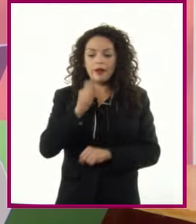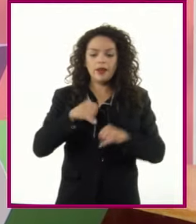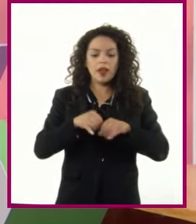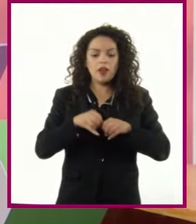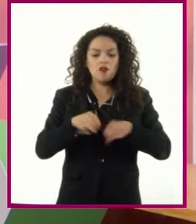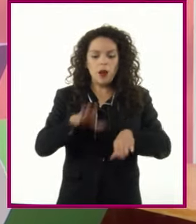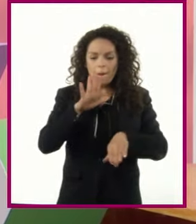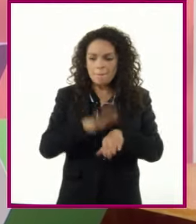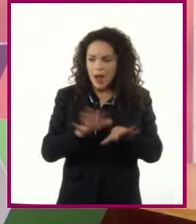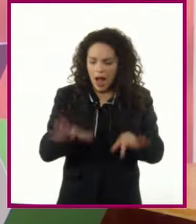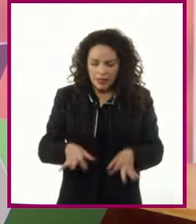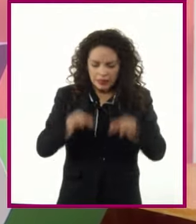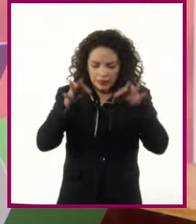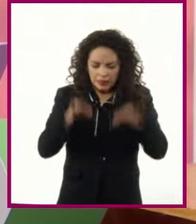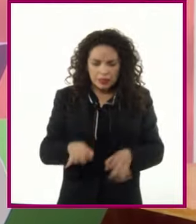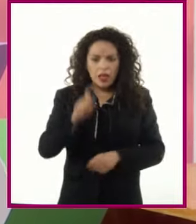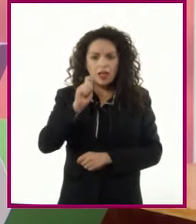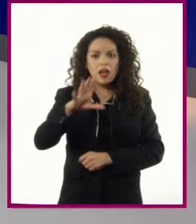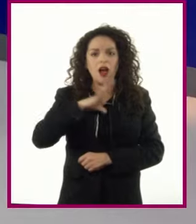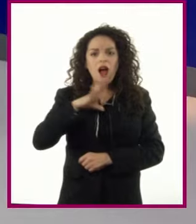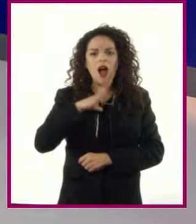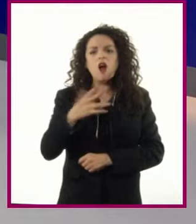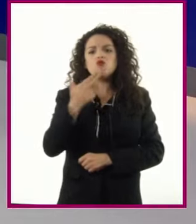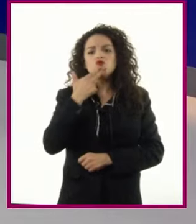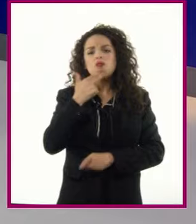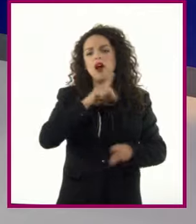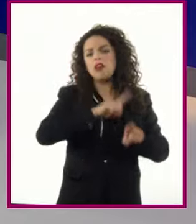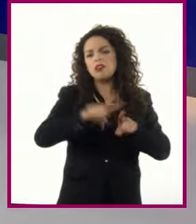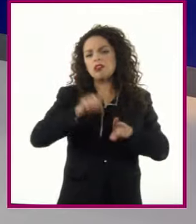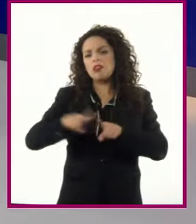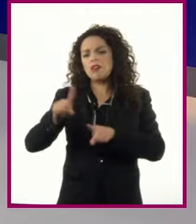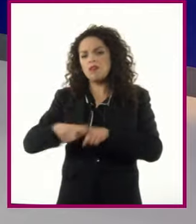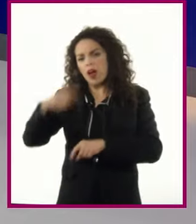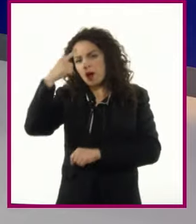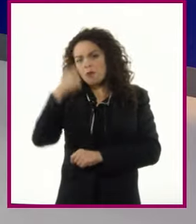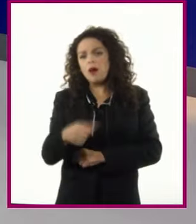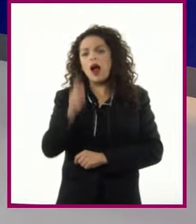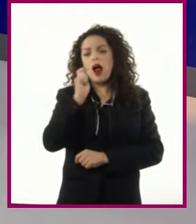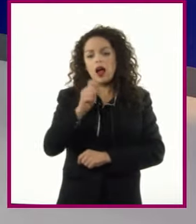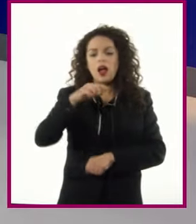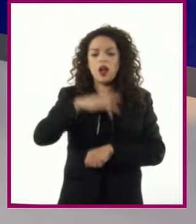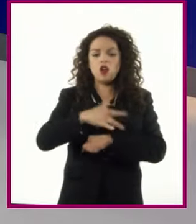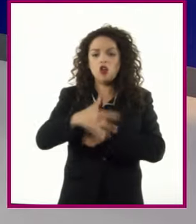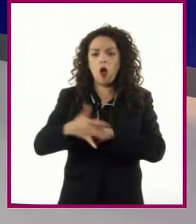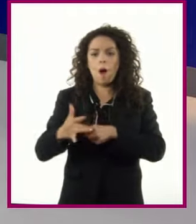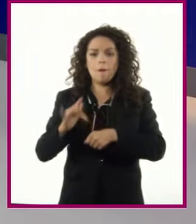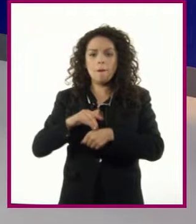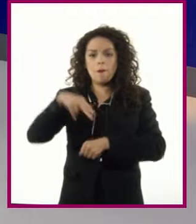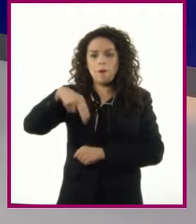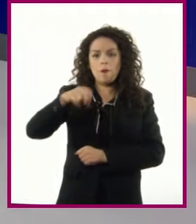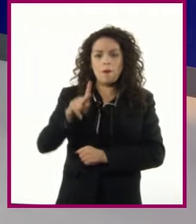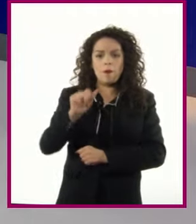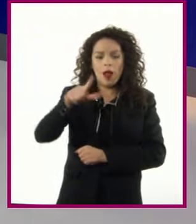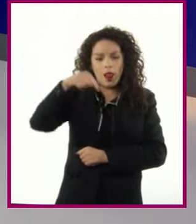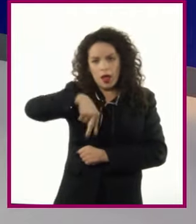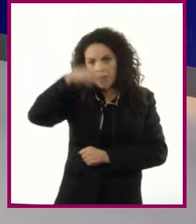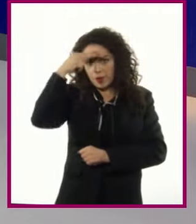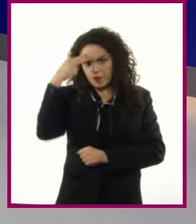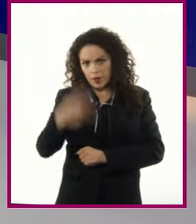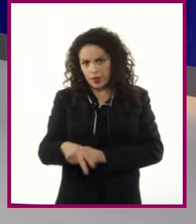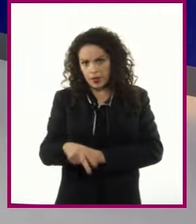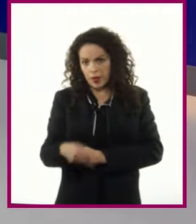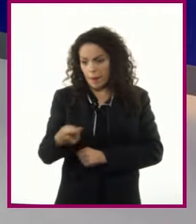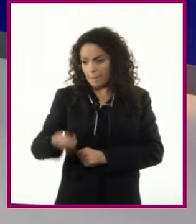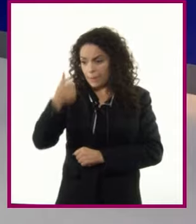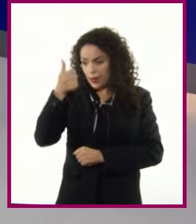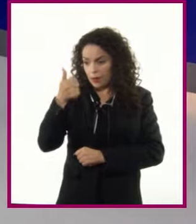precisa sobre los diferentes usos que se le dan al nopal en nuestro país Antes de continuar, tenemos que